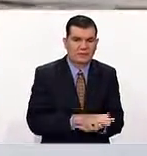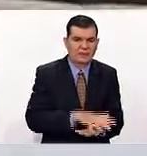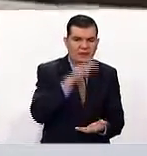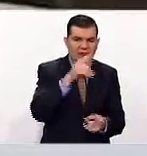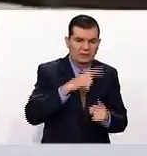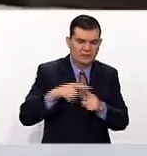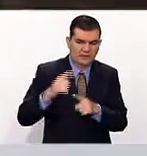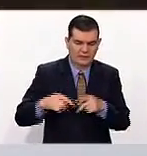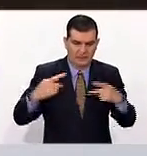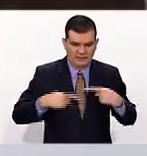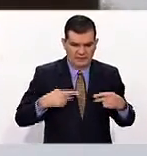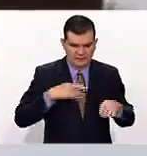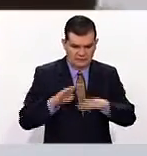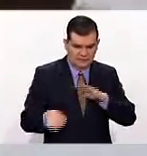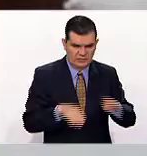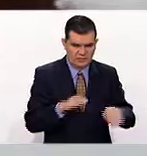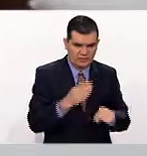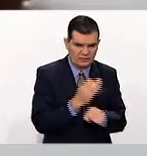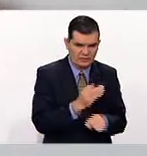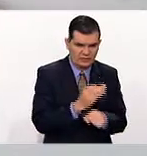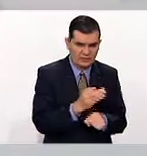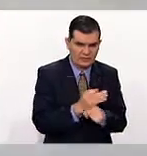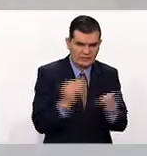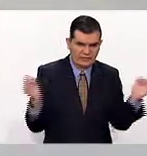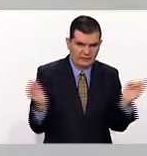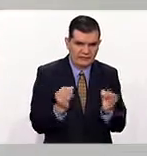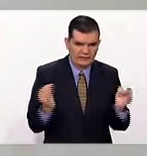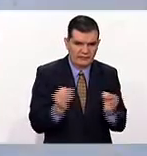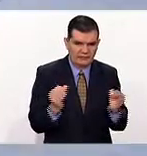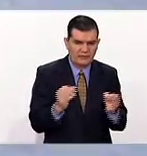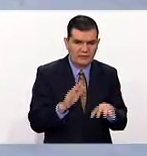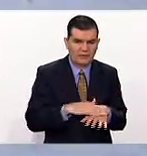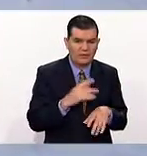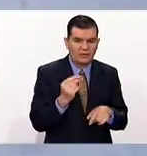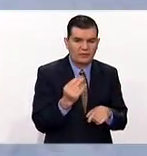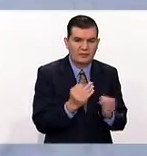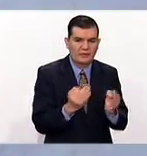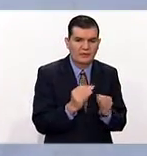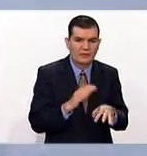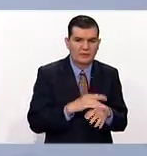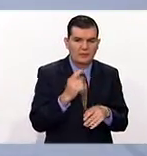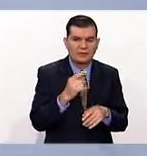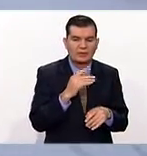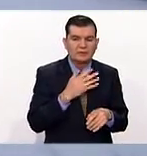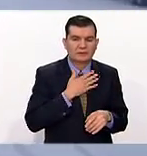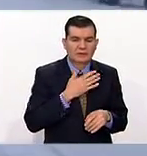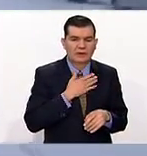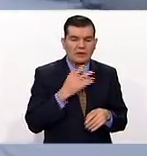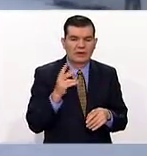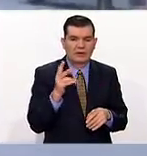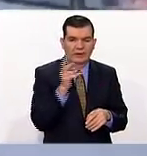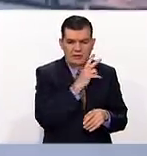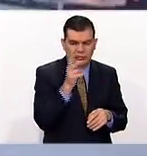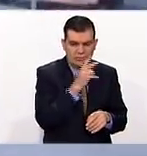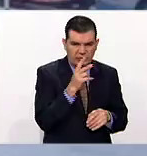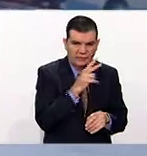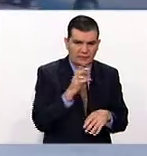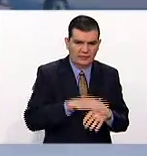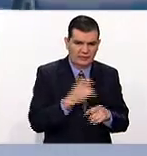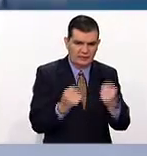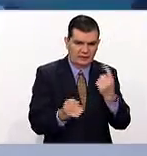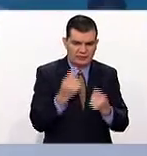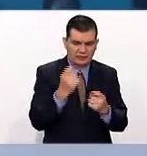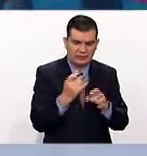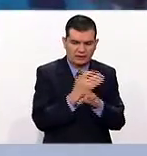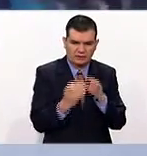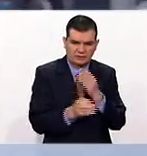número de personas que fallecen en esta temporada invernal no se da por frío, sino por intoxicación. Estas son algunas de